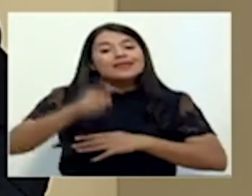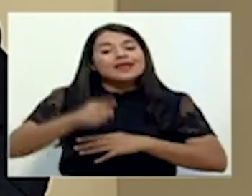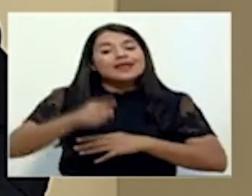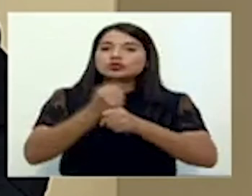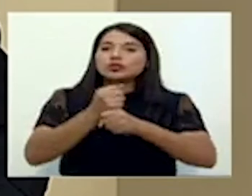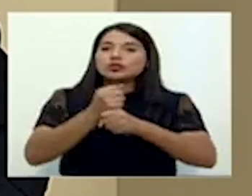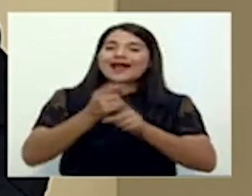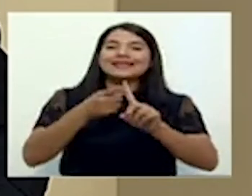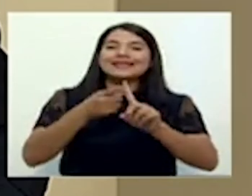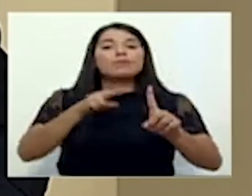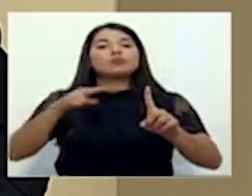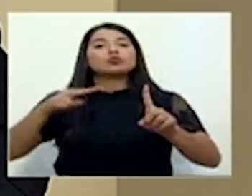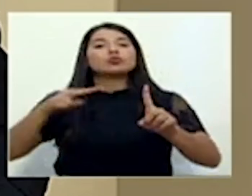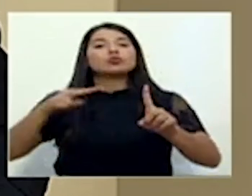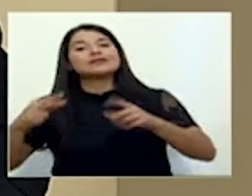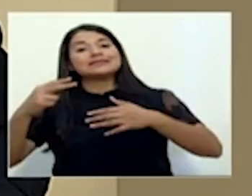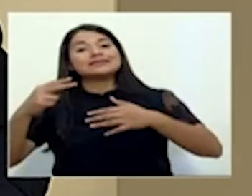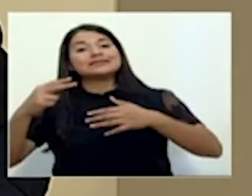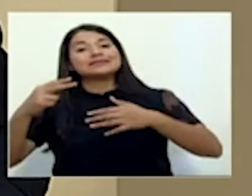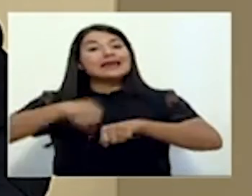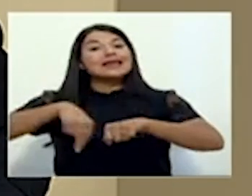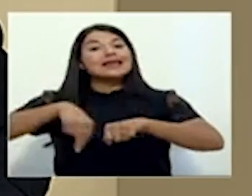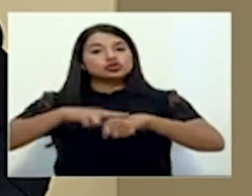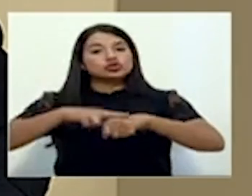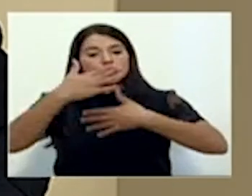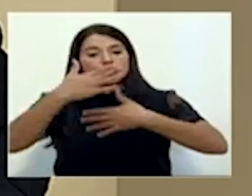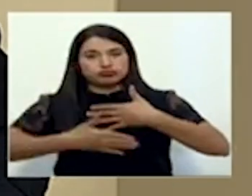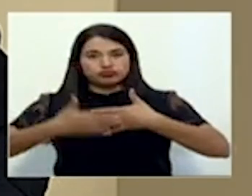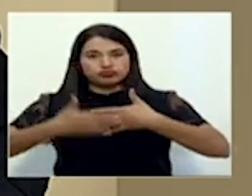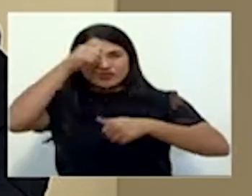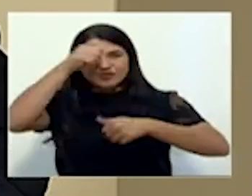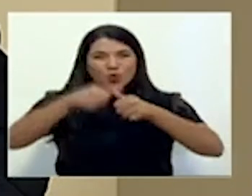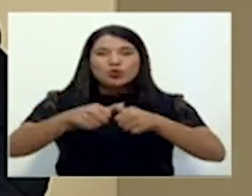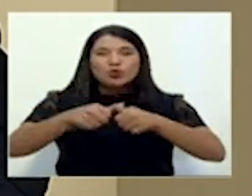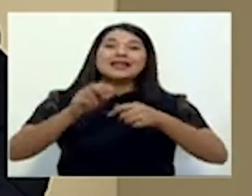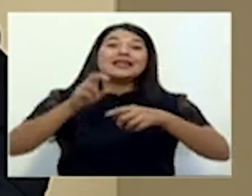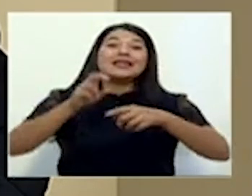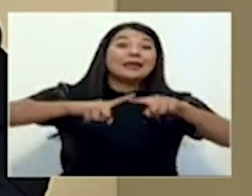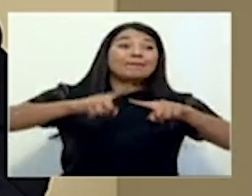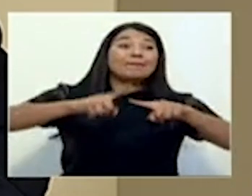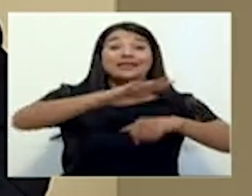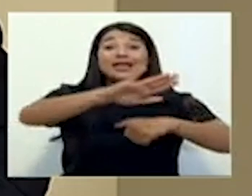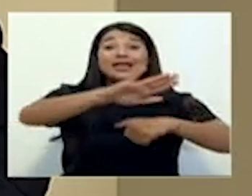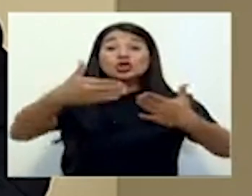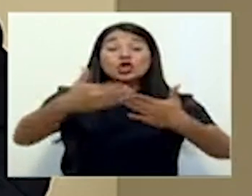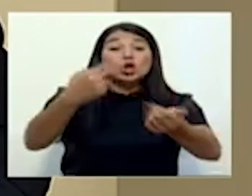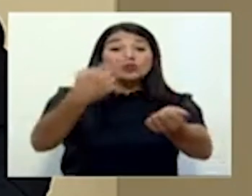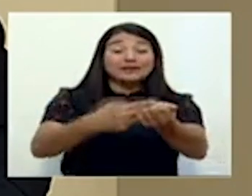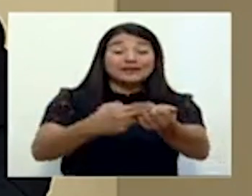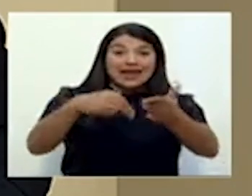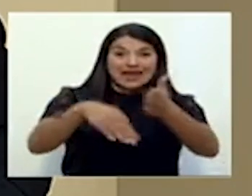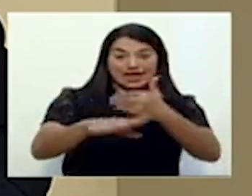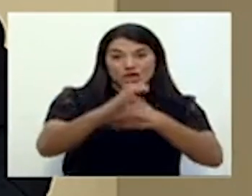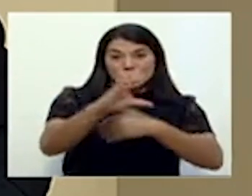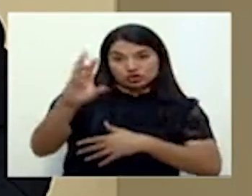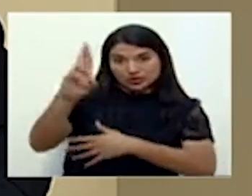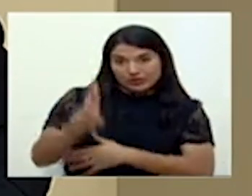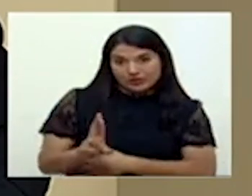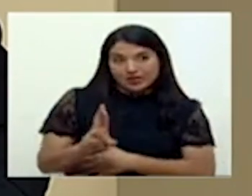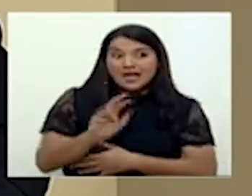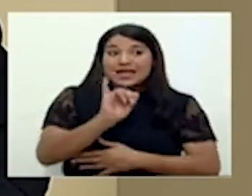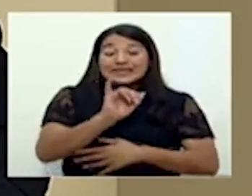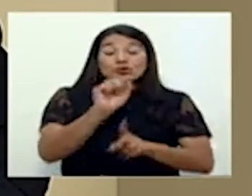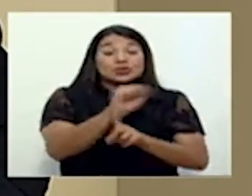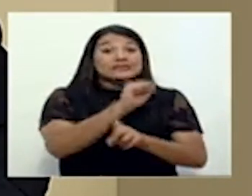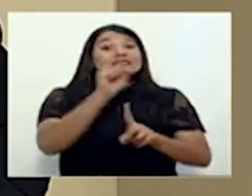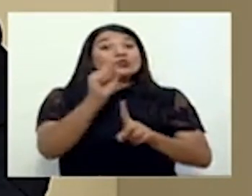porque recordemos que estamos hablando de la capacidad de la red hospitalaria nacional. Es un escenario crítico en el que yo quiero insistir